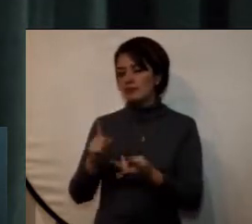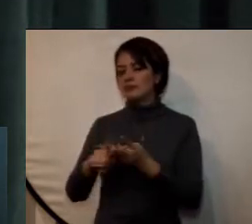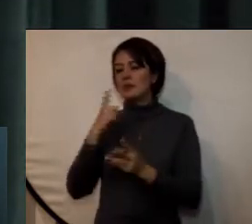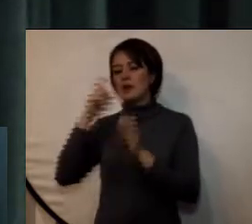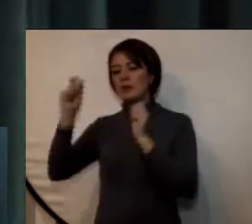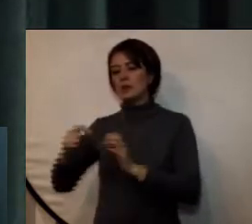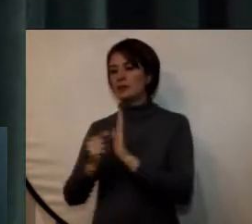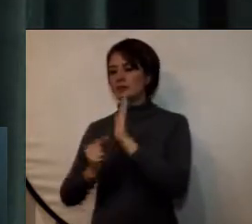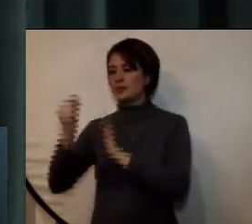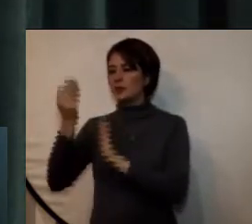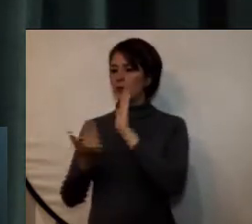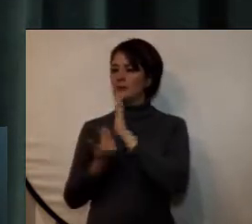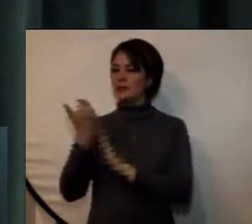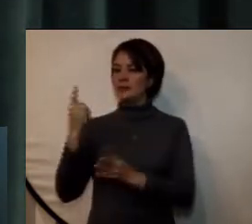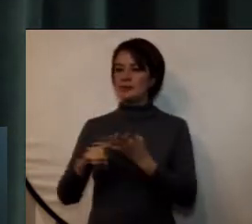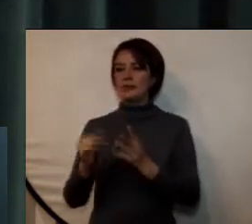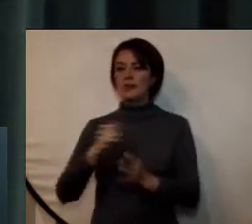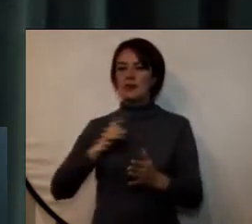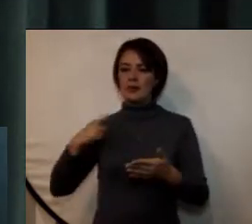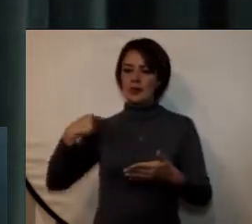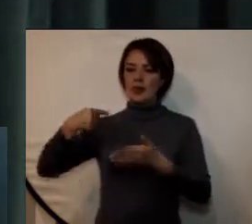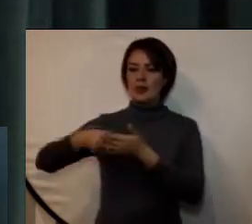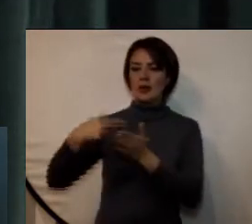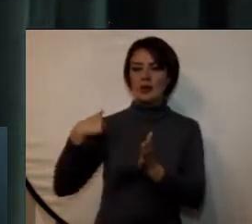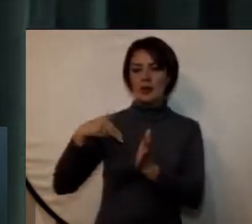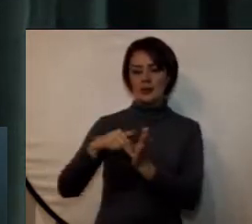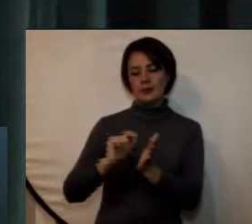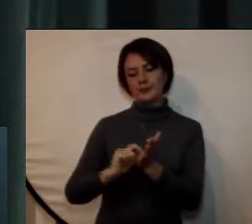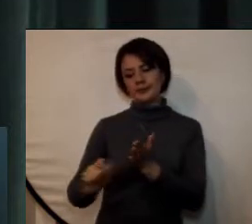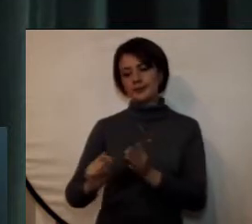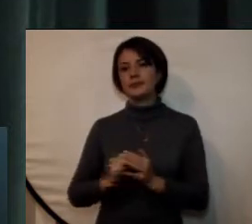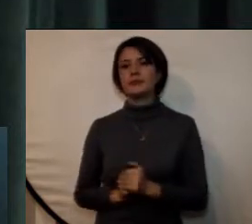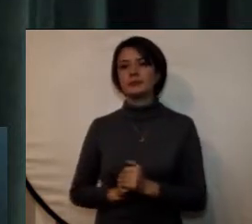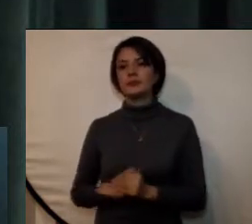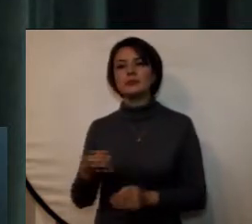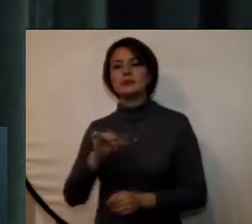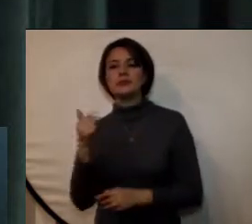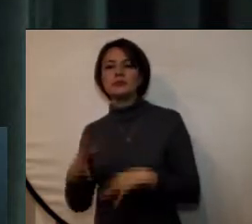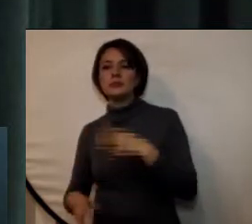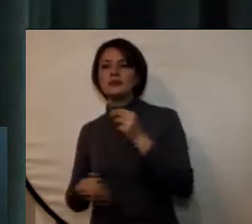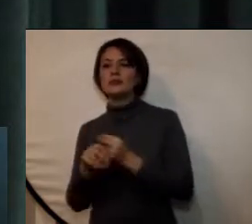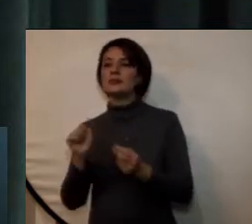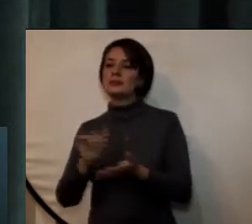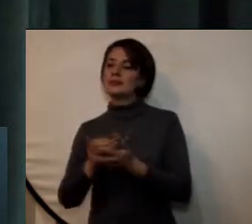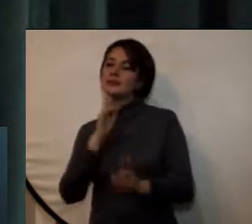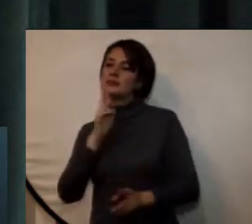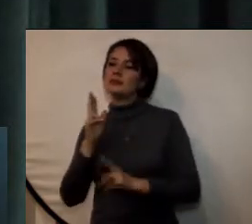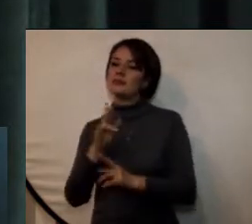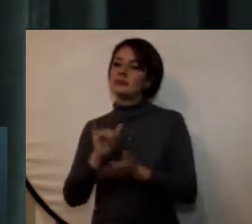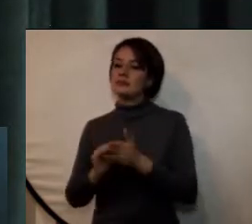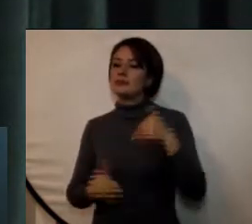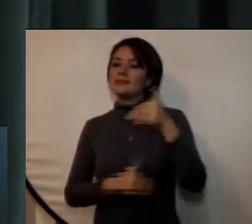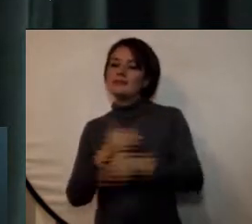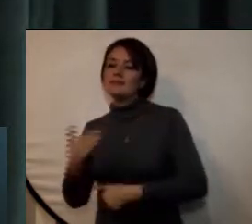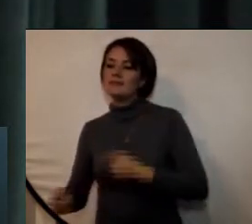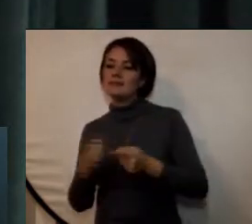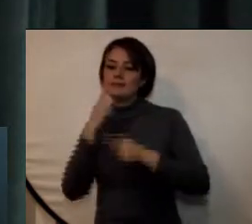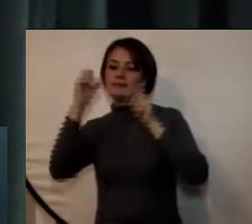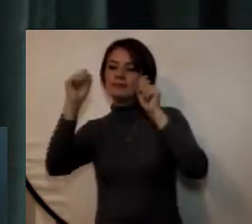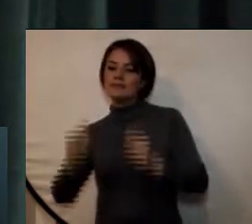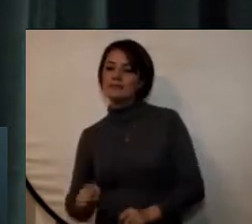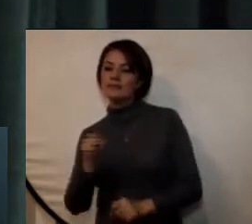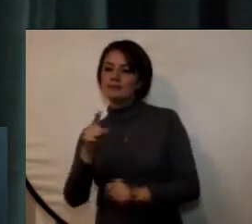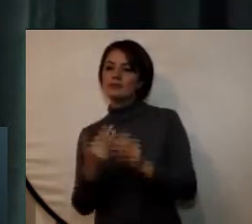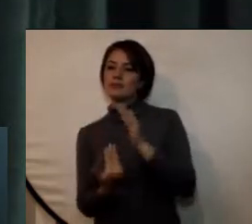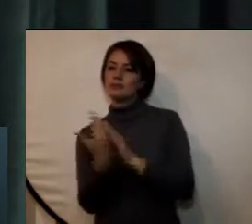y registros de autor entre otros adicionalmente estos resultados se reflejan en los procesos de acreditación en